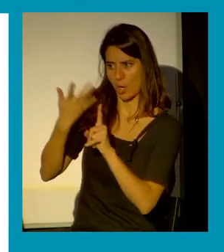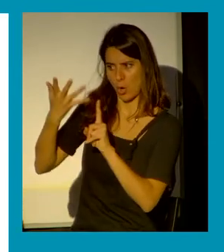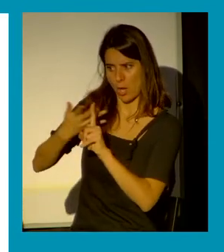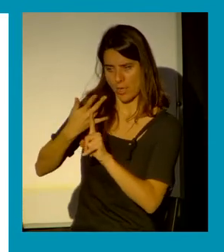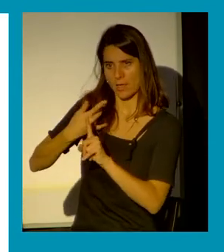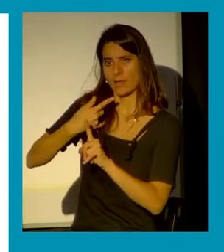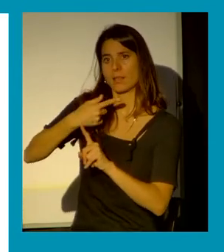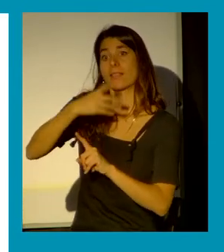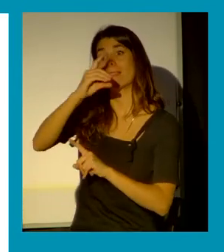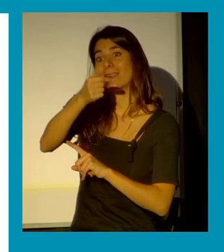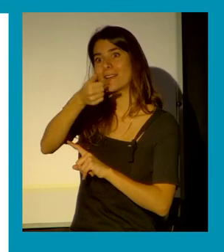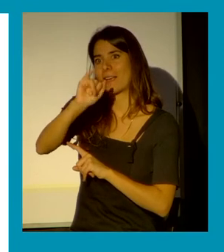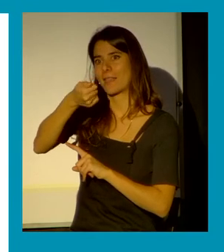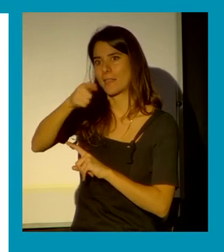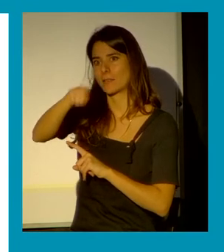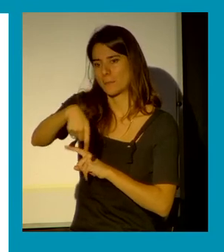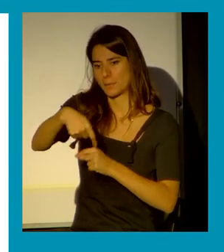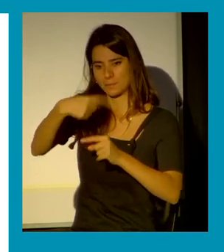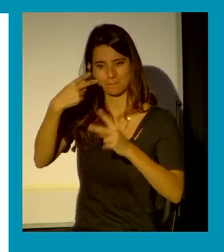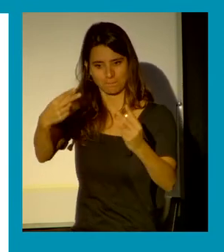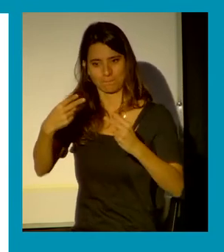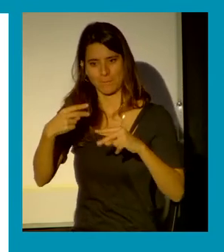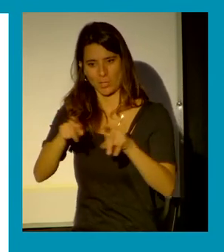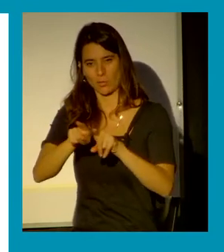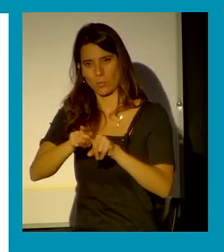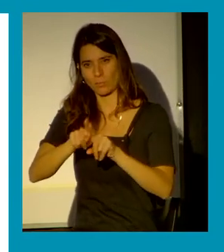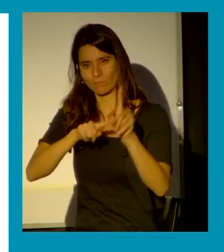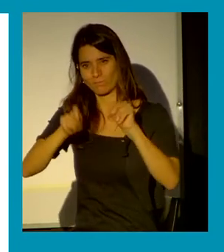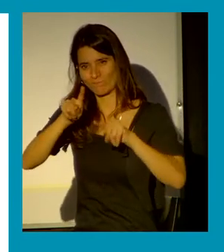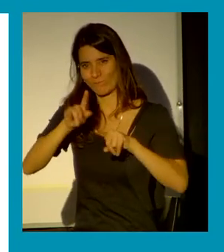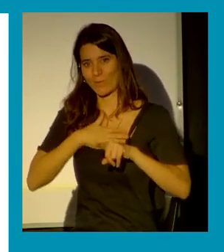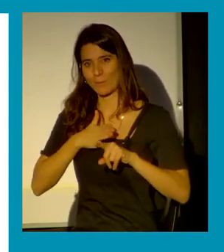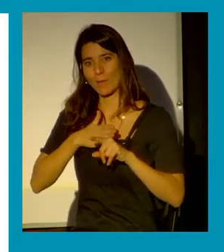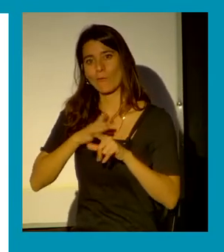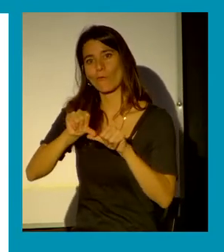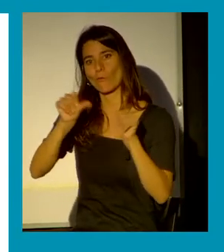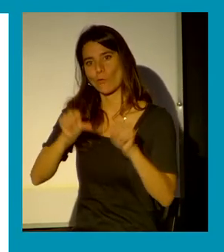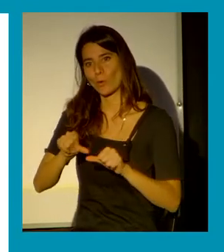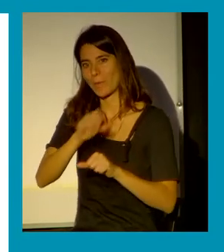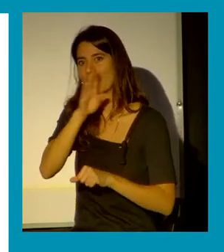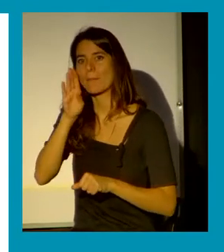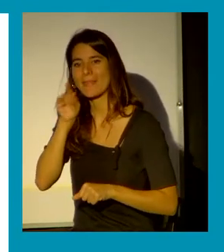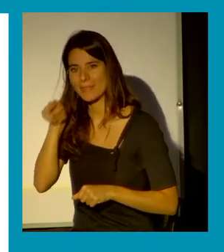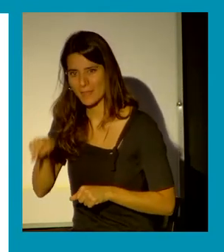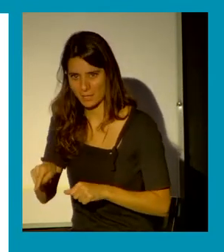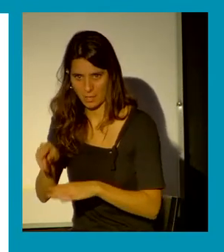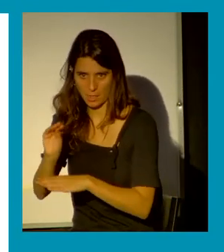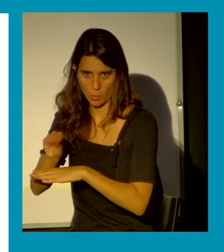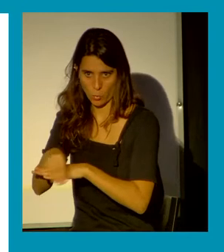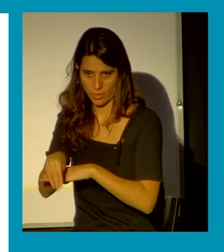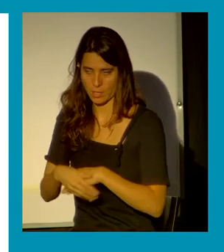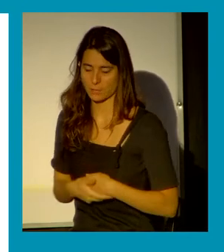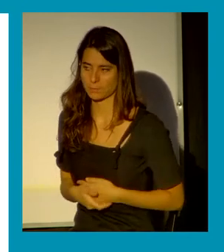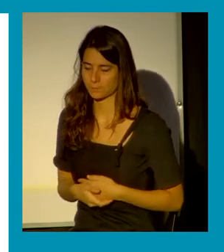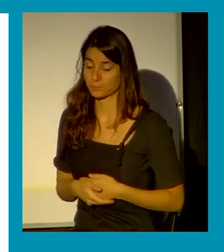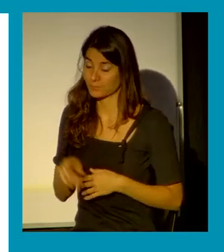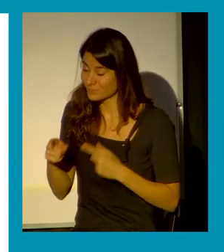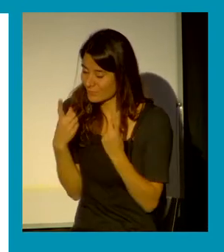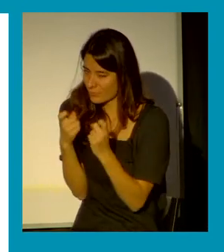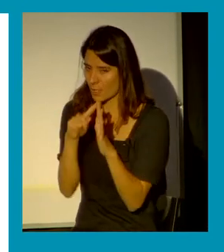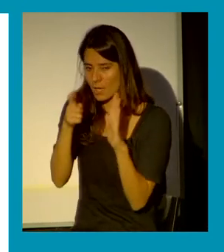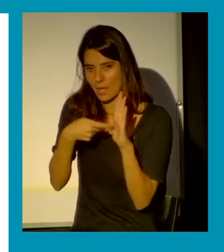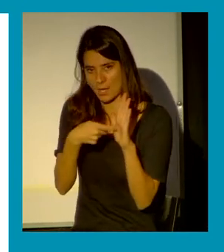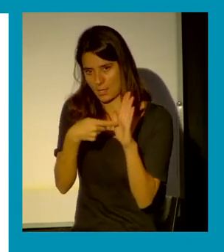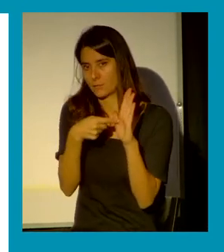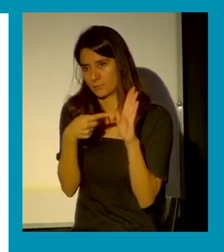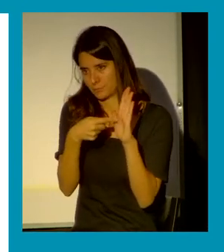formas de maternaje por lo tanto esto son cosas que no aborda la ley en cómo poner de manera